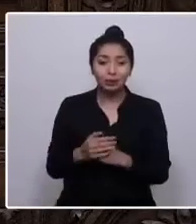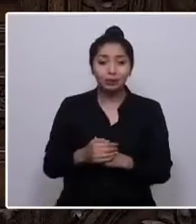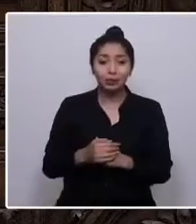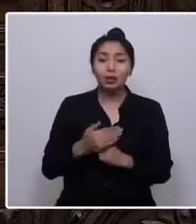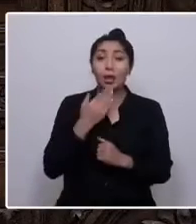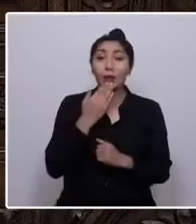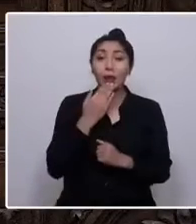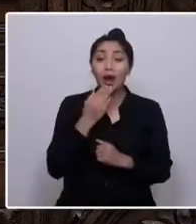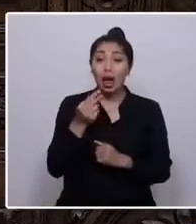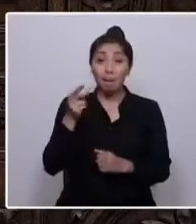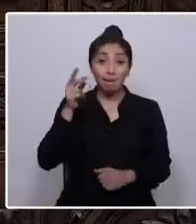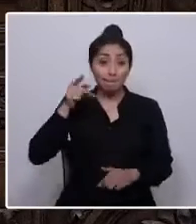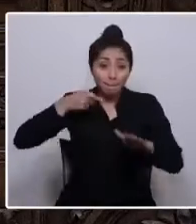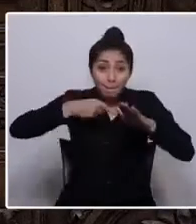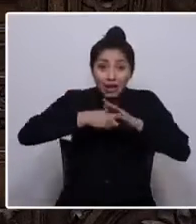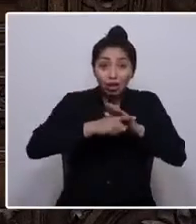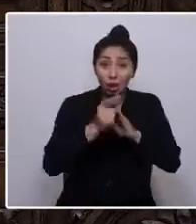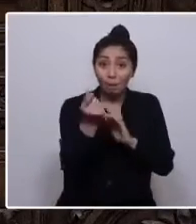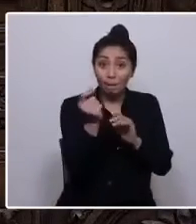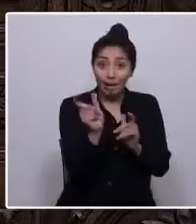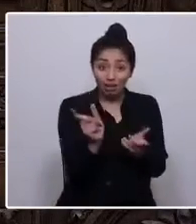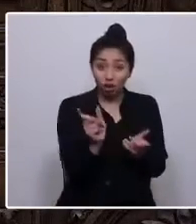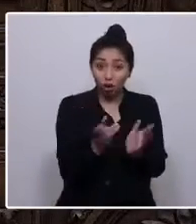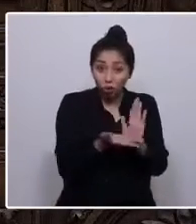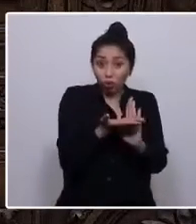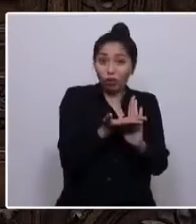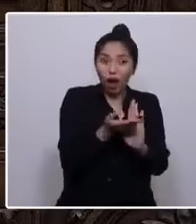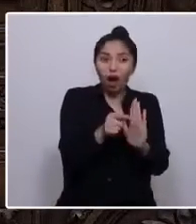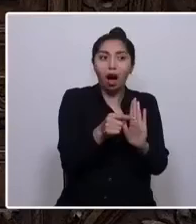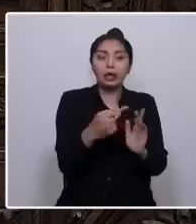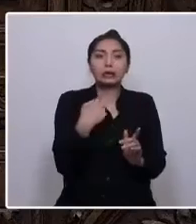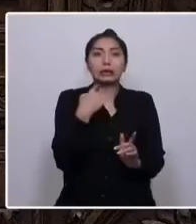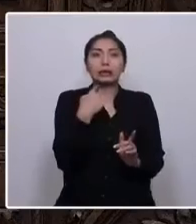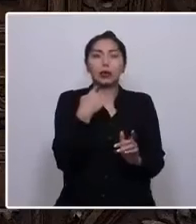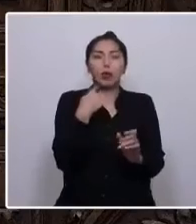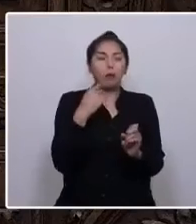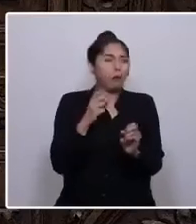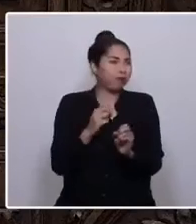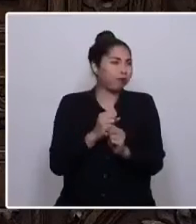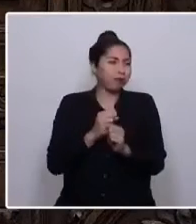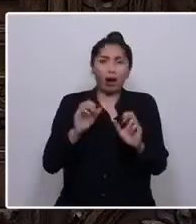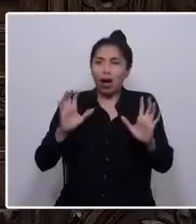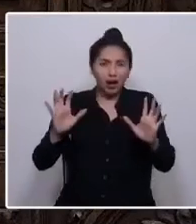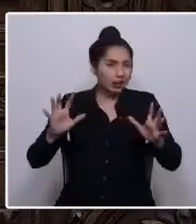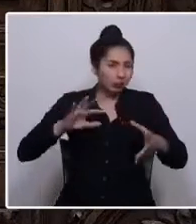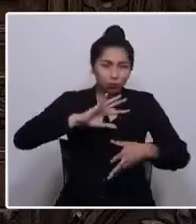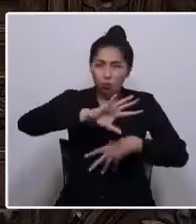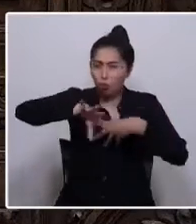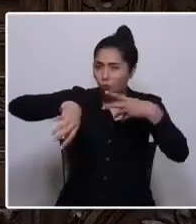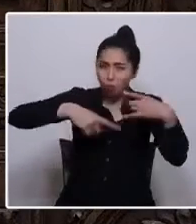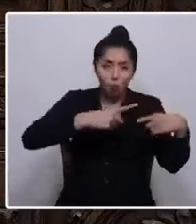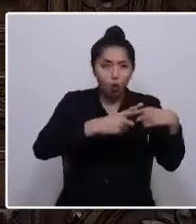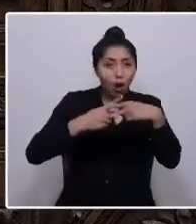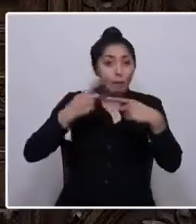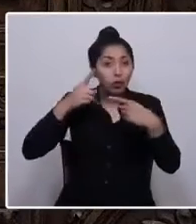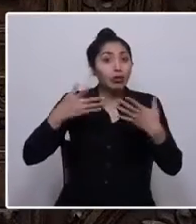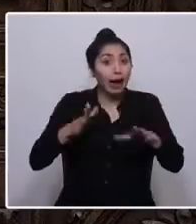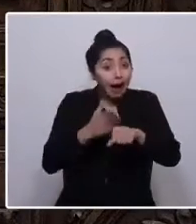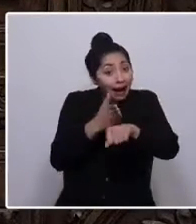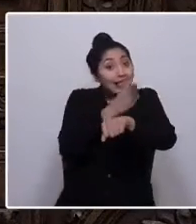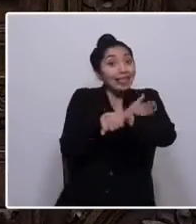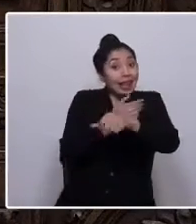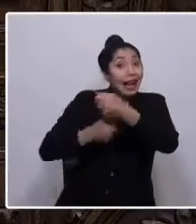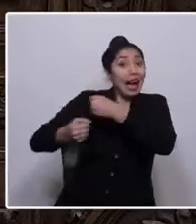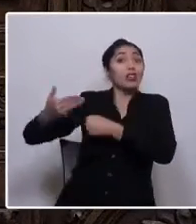transporte del metro de Santiago es la causa desencadenante, inmediata, pero hace años se estaban incubando las razones